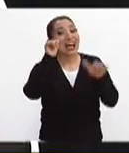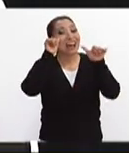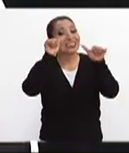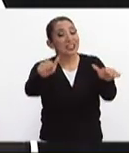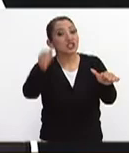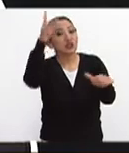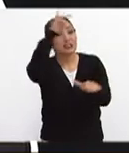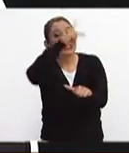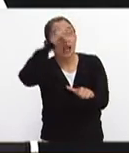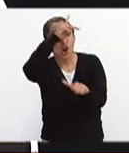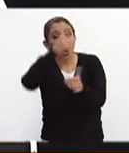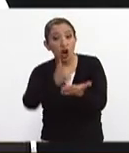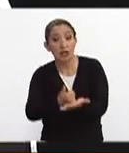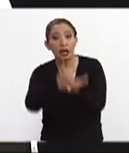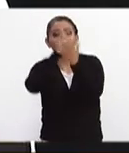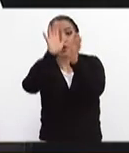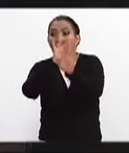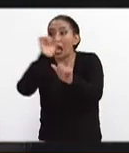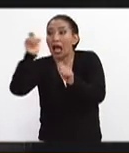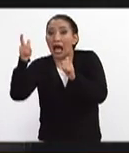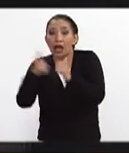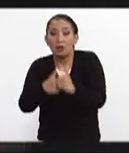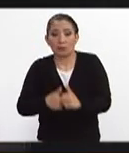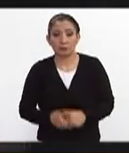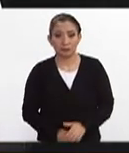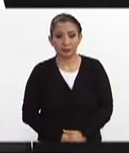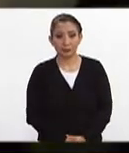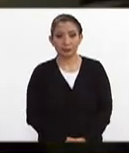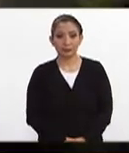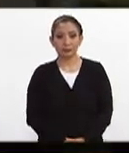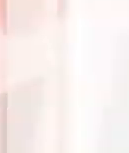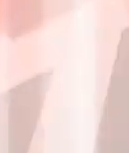atención psicológica derivada de este percance